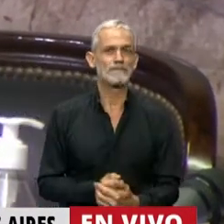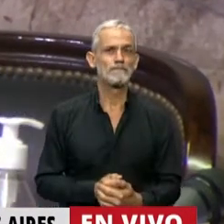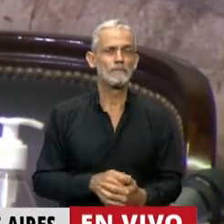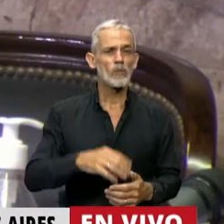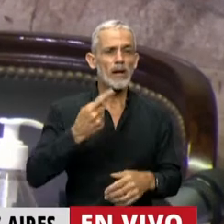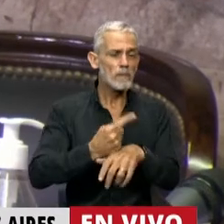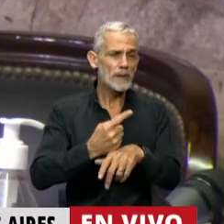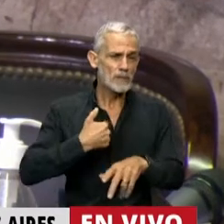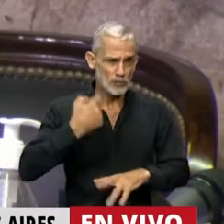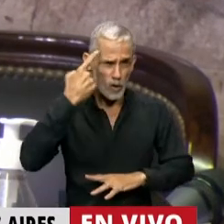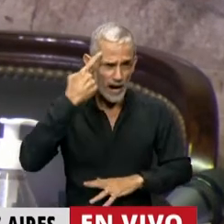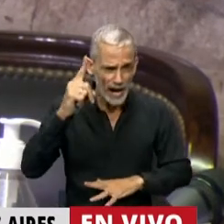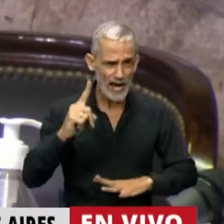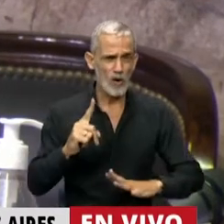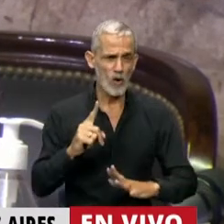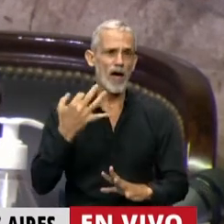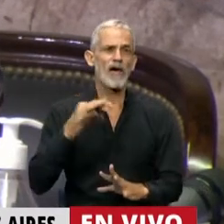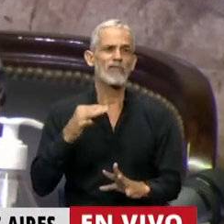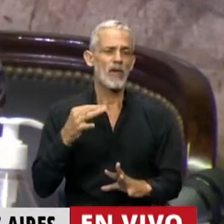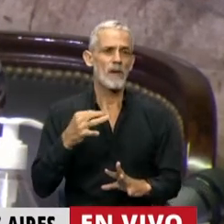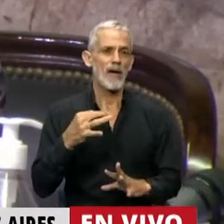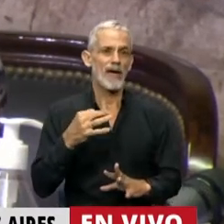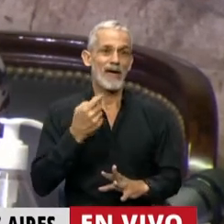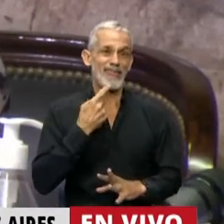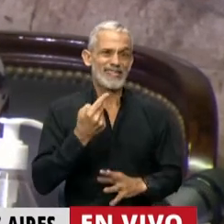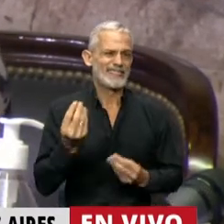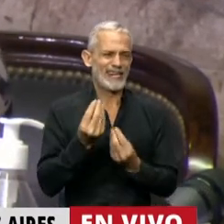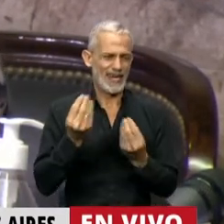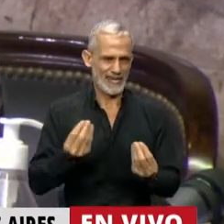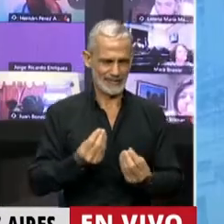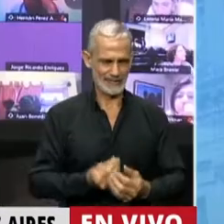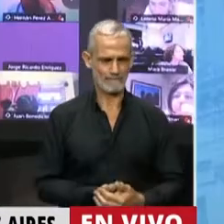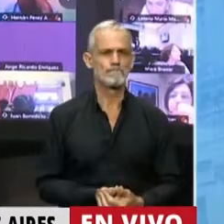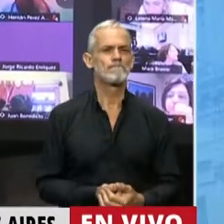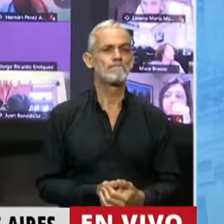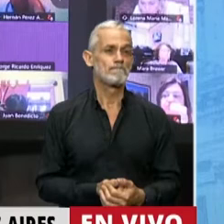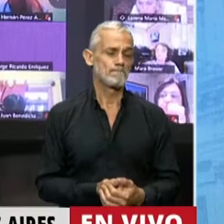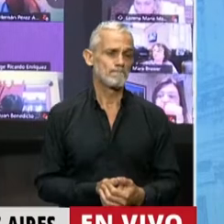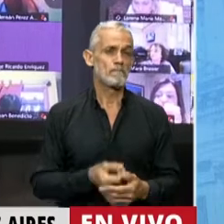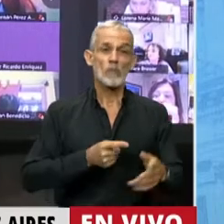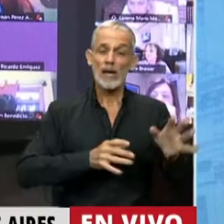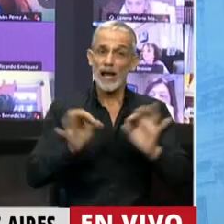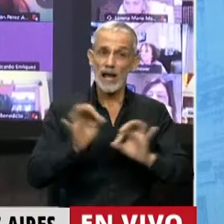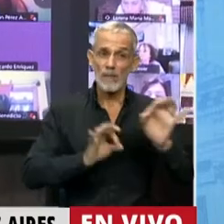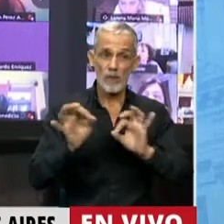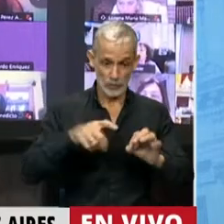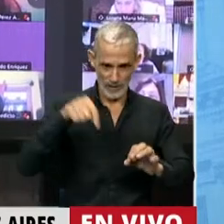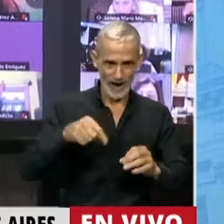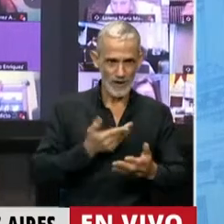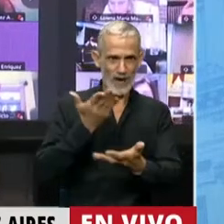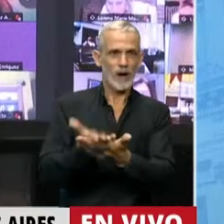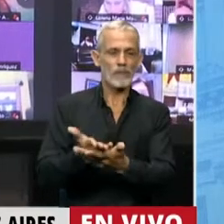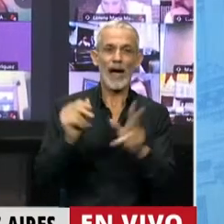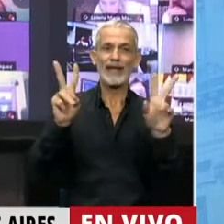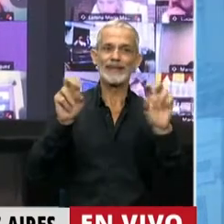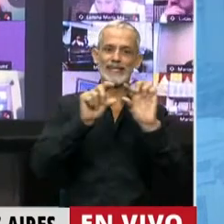lo primero que creo que hay que caracterizar es que dado que el proyecto que se está tratando tiene